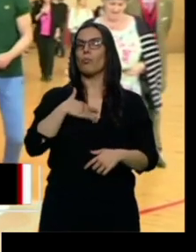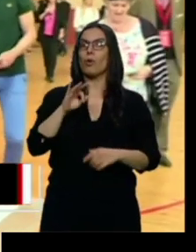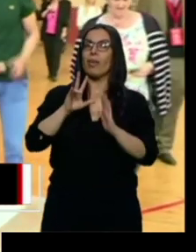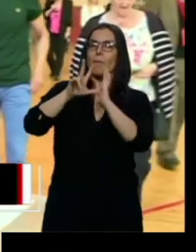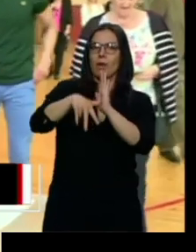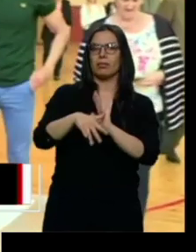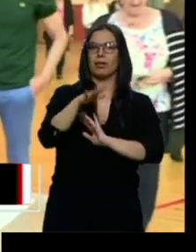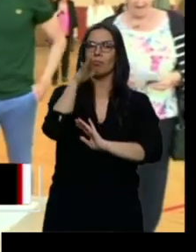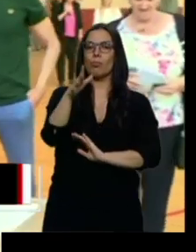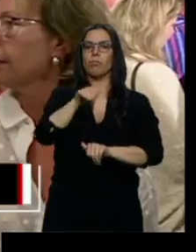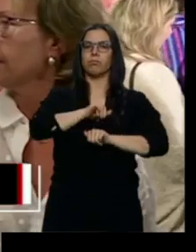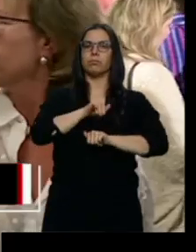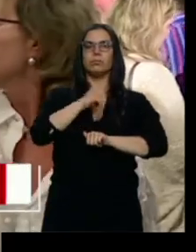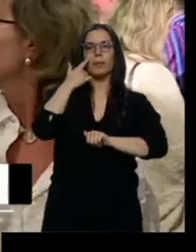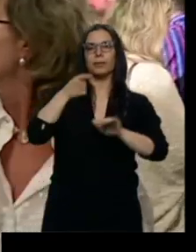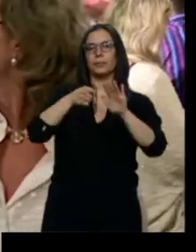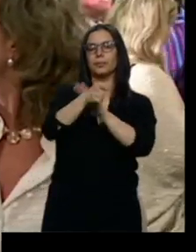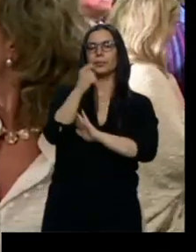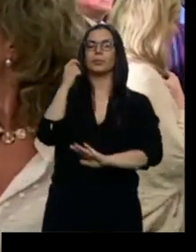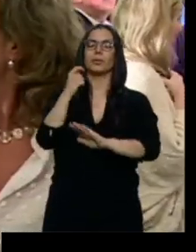Tribunal Superior de Justicia de la Comunidad.